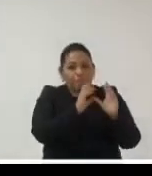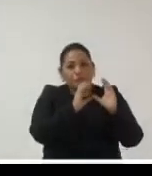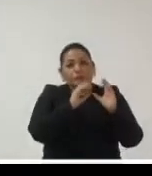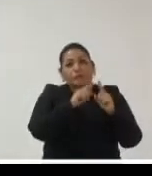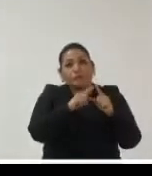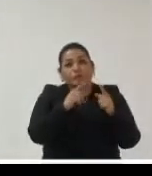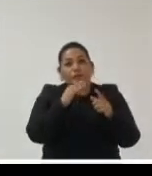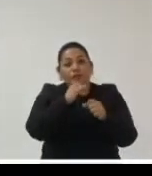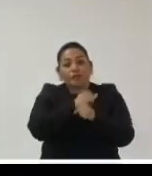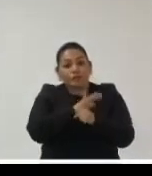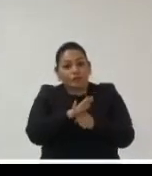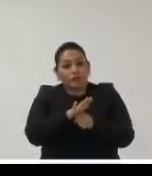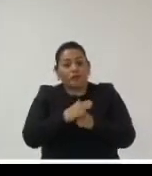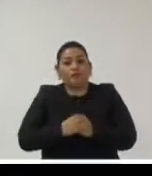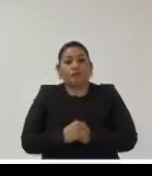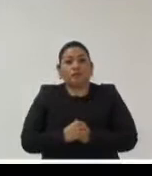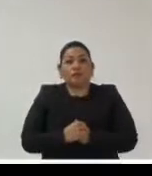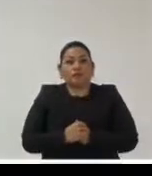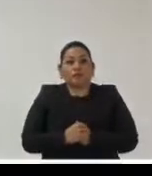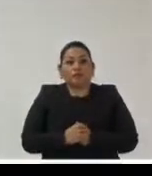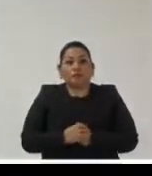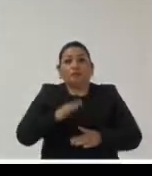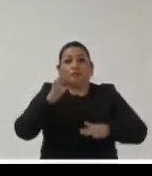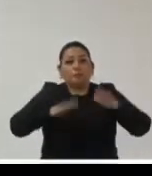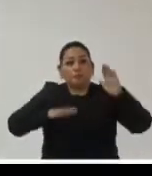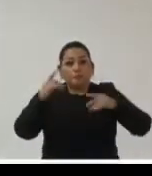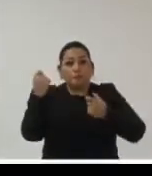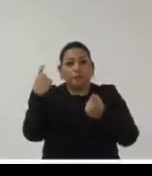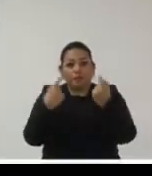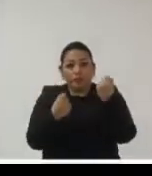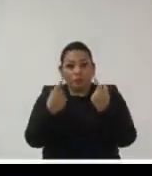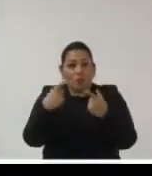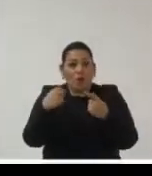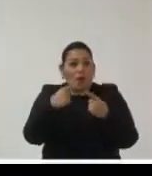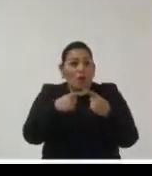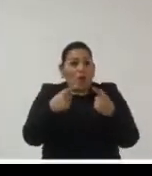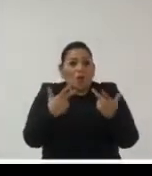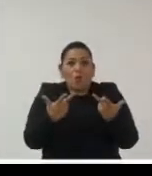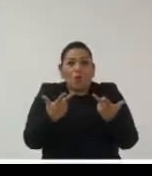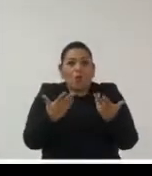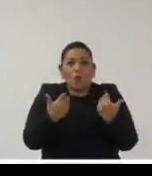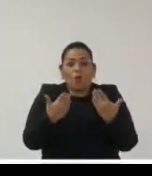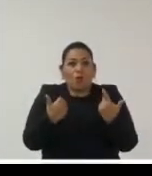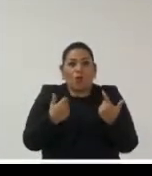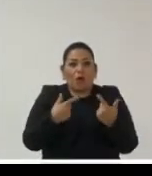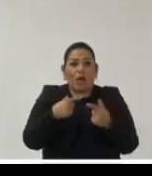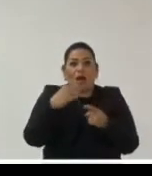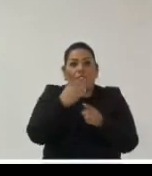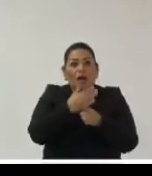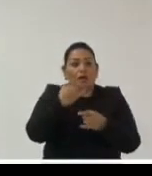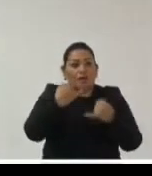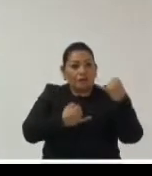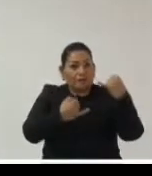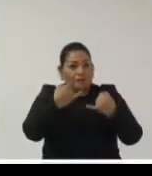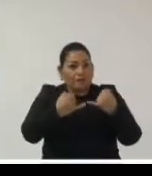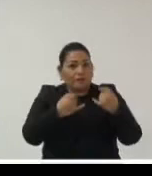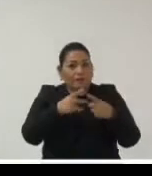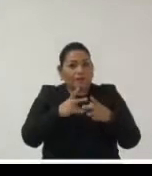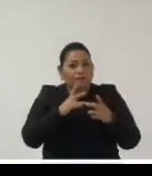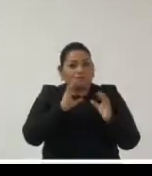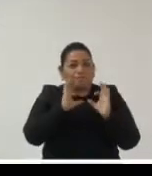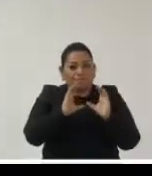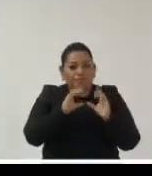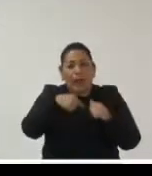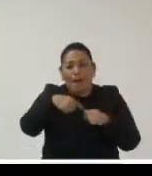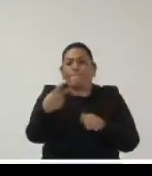a poder ser recuperados en lo que tiene que ver con ese componente jurídico al que nosotros tenemos que atener la